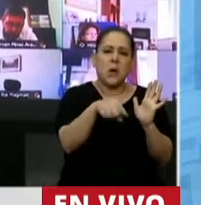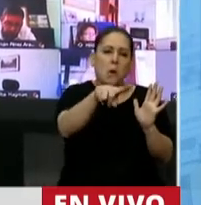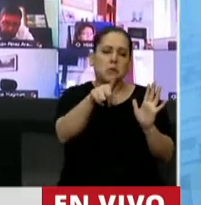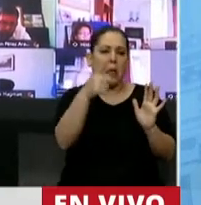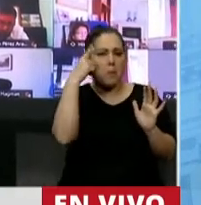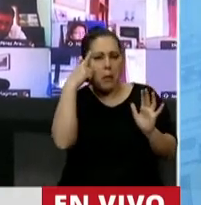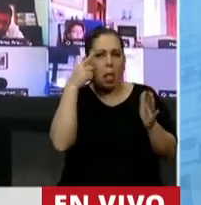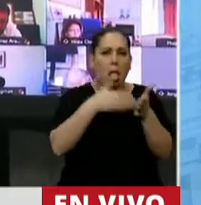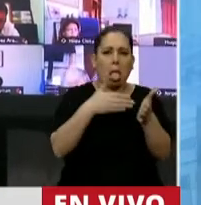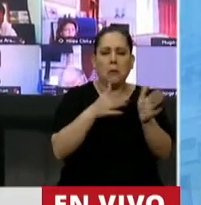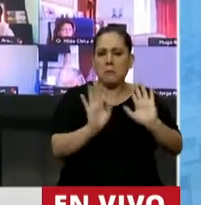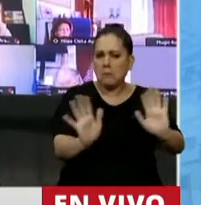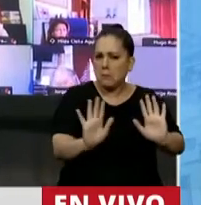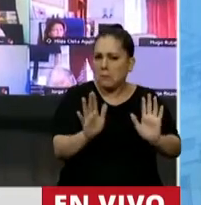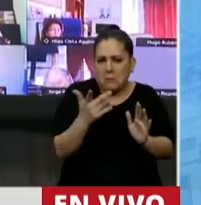donde no lo hay.